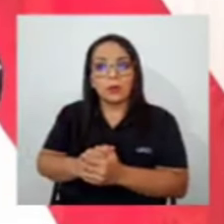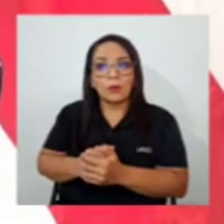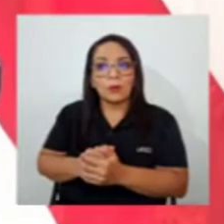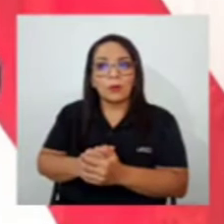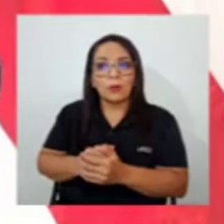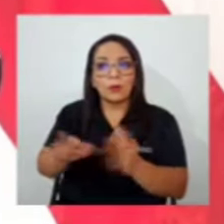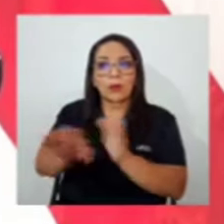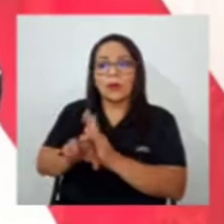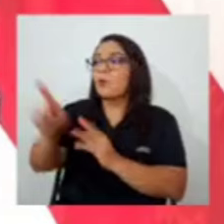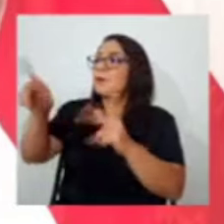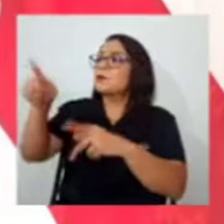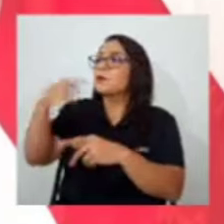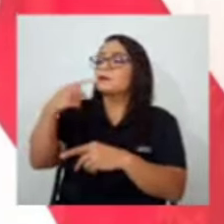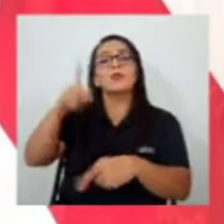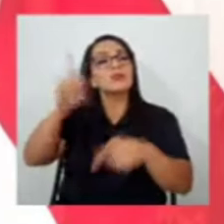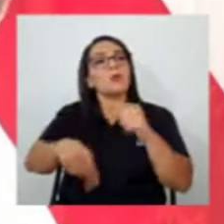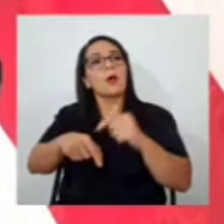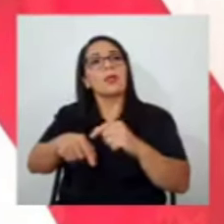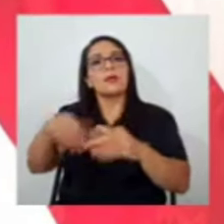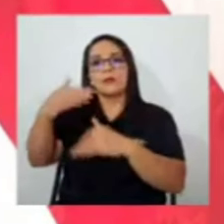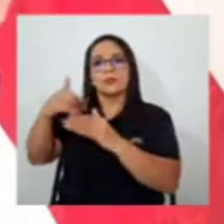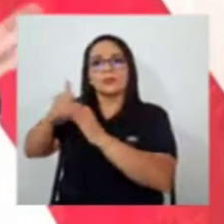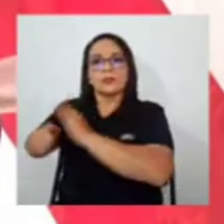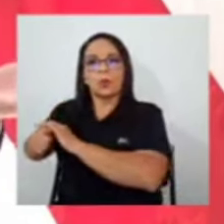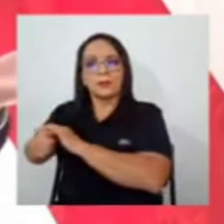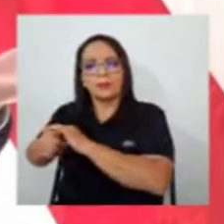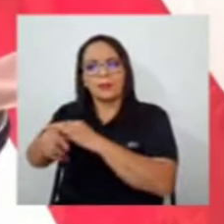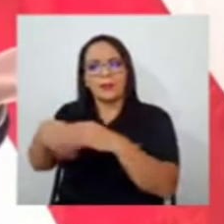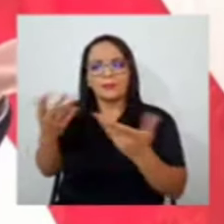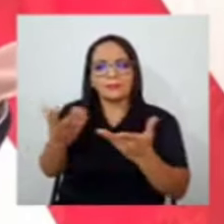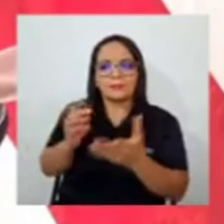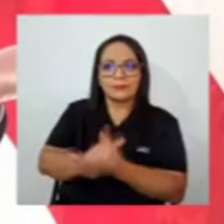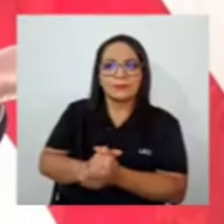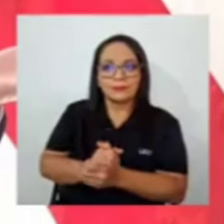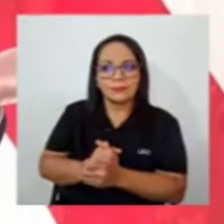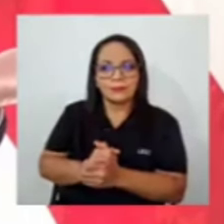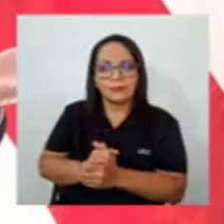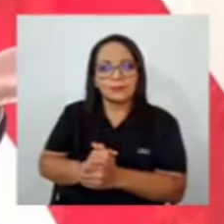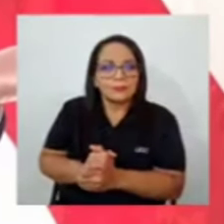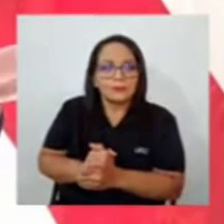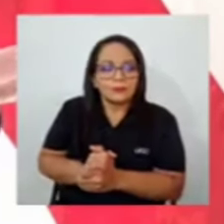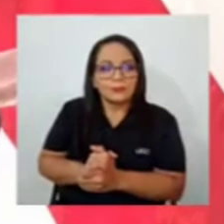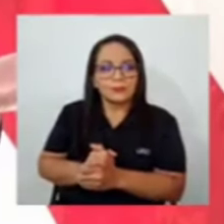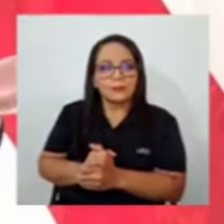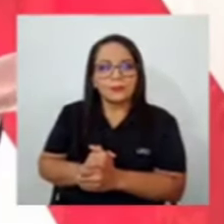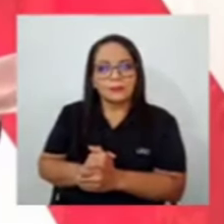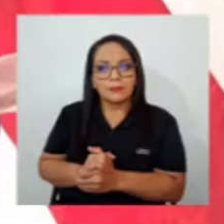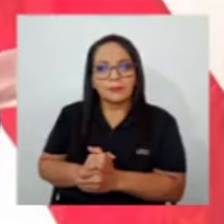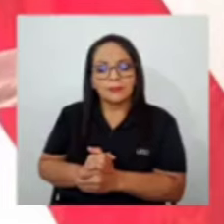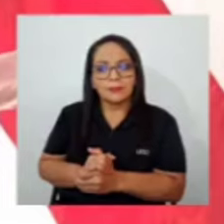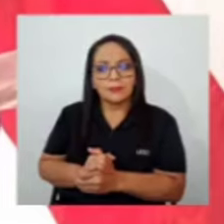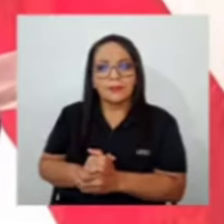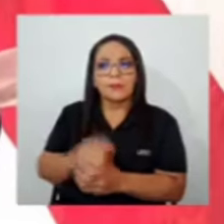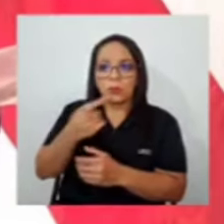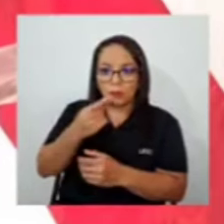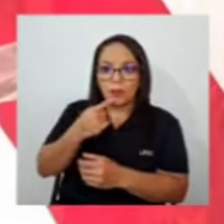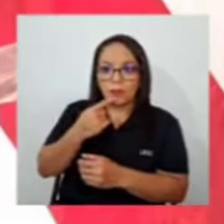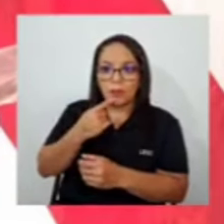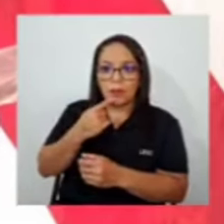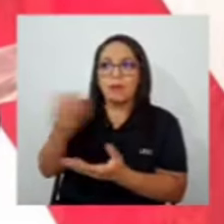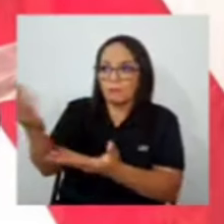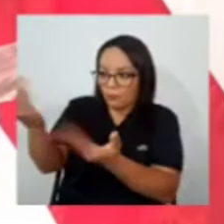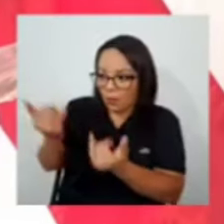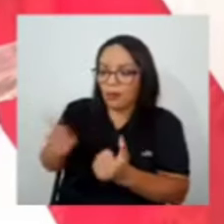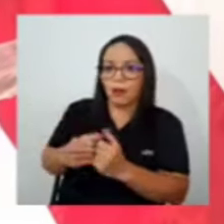escondo. Entonces, yo quería que ella me lo explicara a mí directamente, con hechos, viendo el artículo